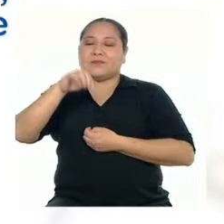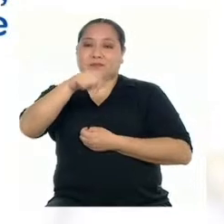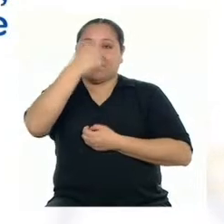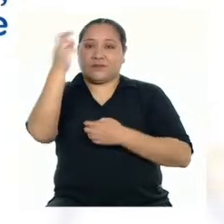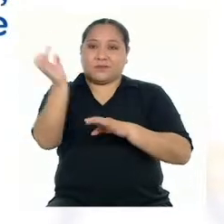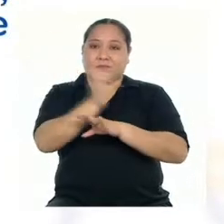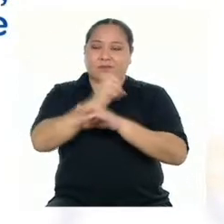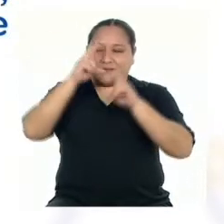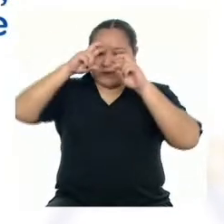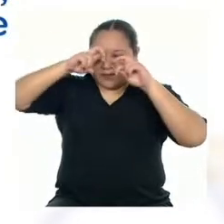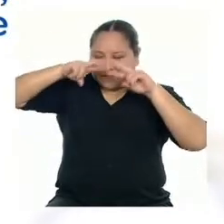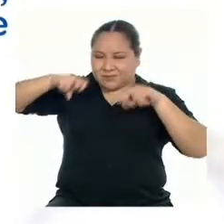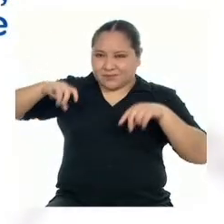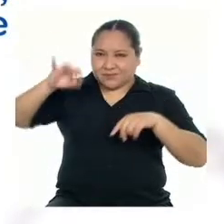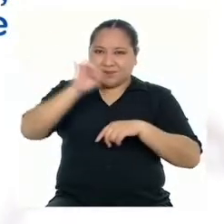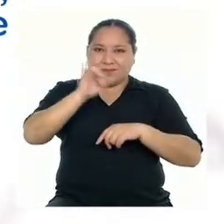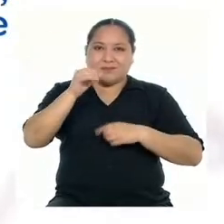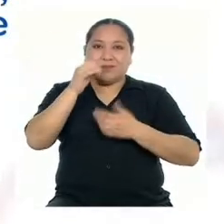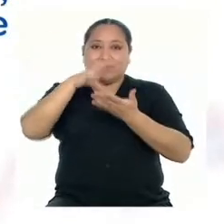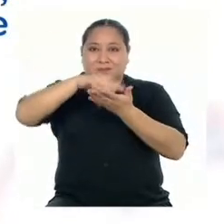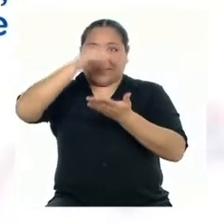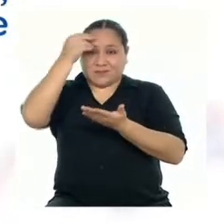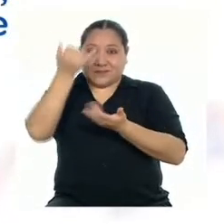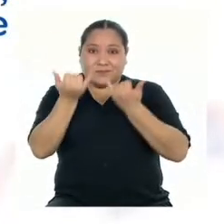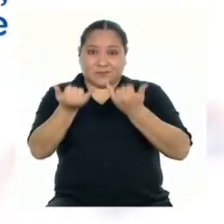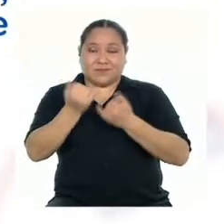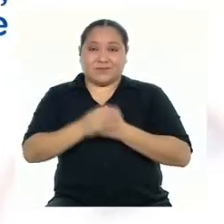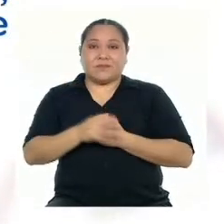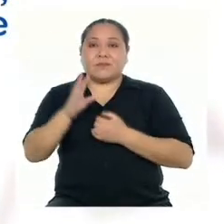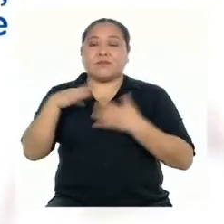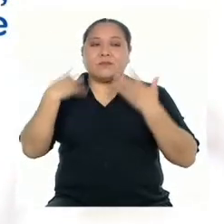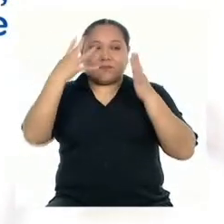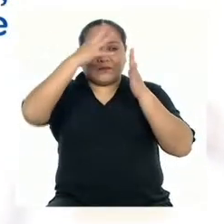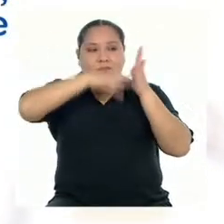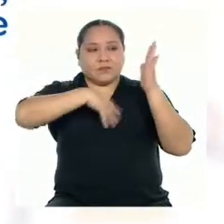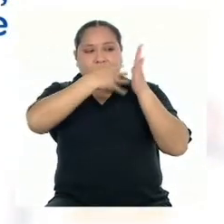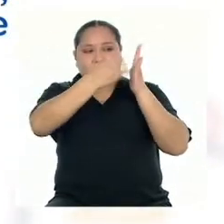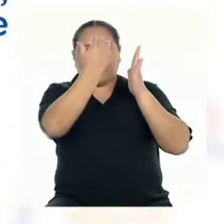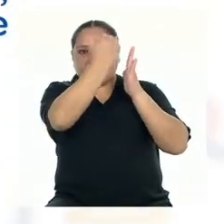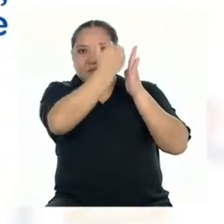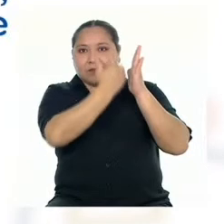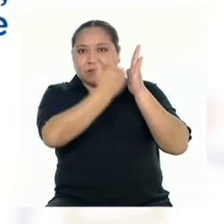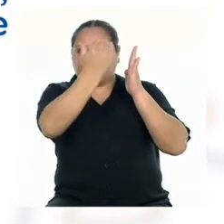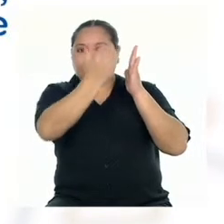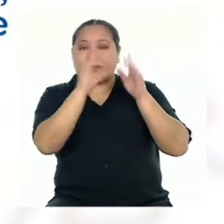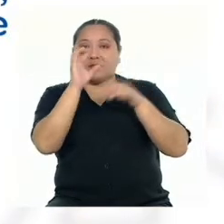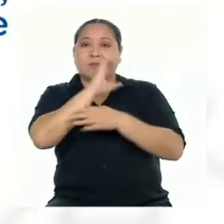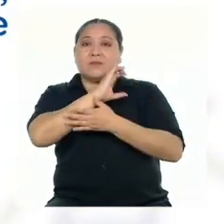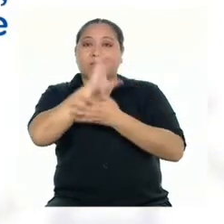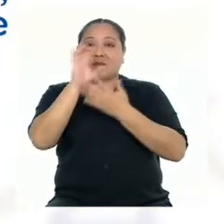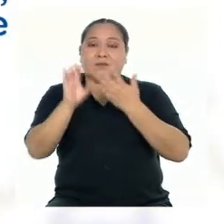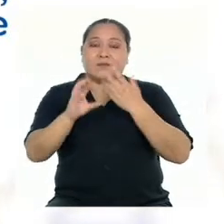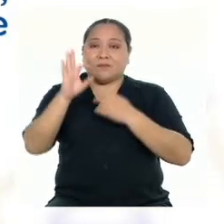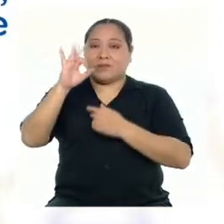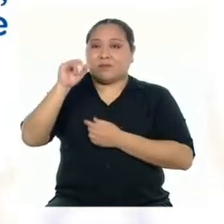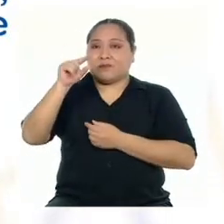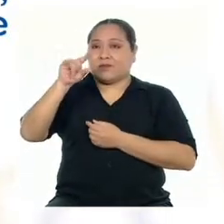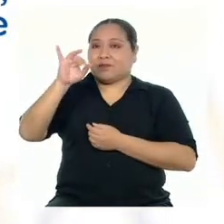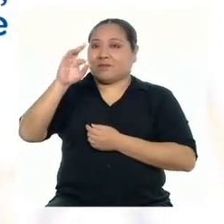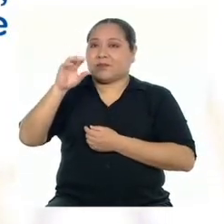poema y analízalo como lo hemos aprendido. Puedes hacer un cuadro comparativo de características y figuras retóricas.